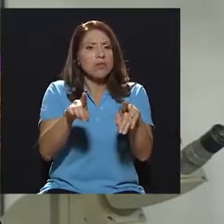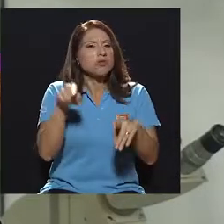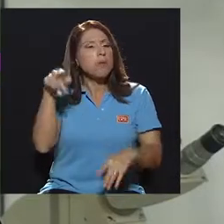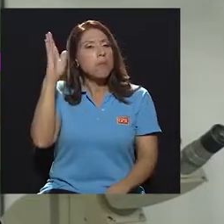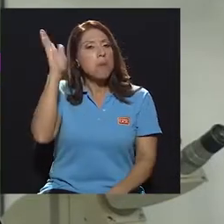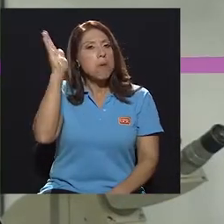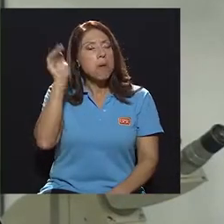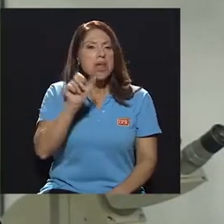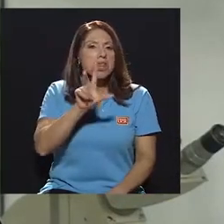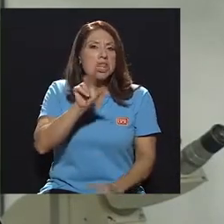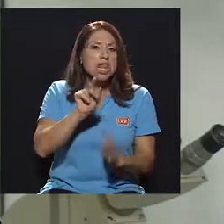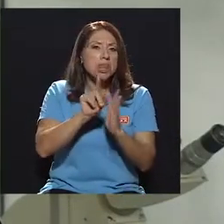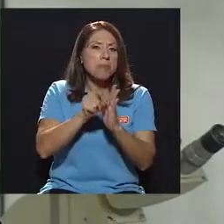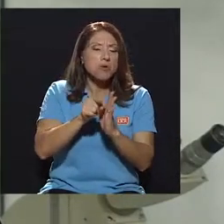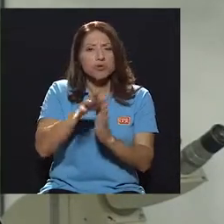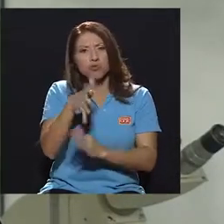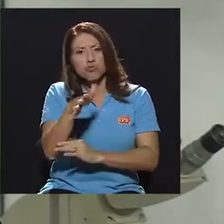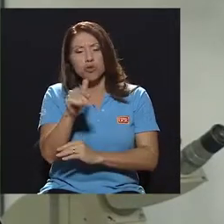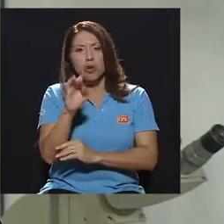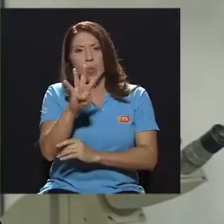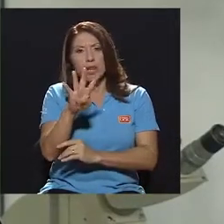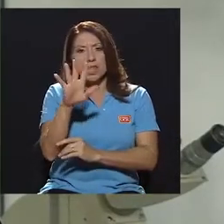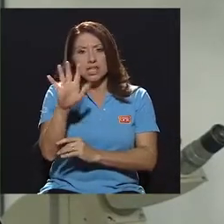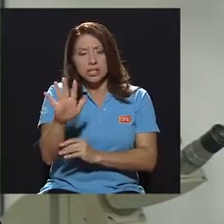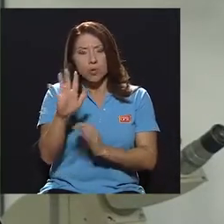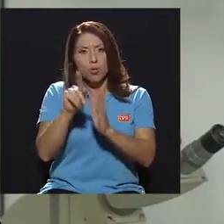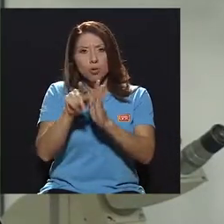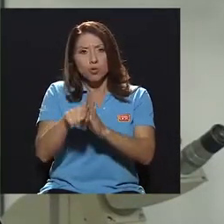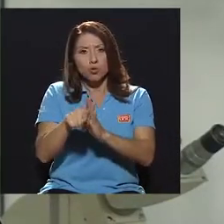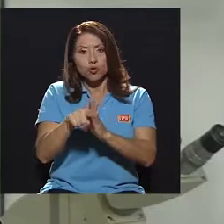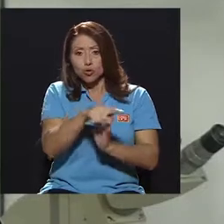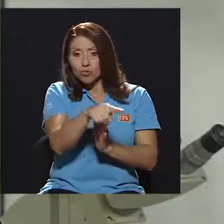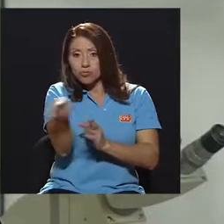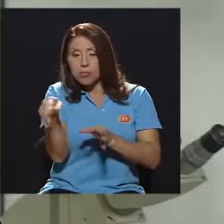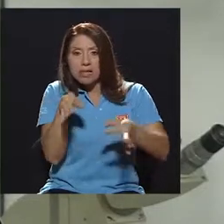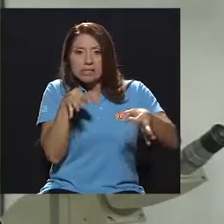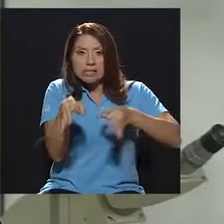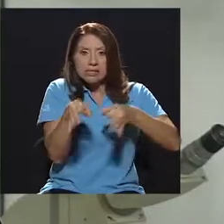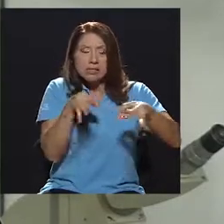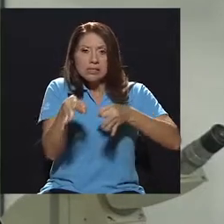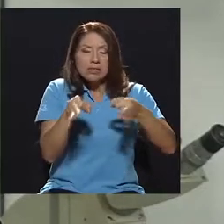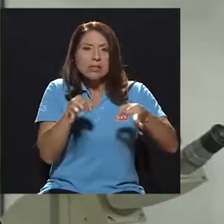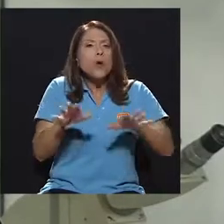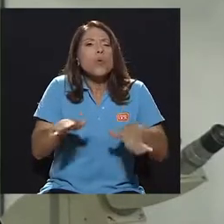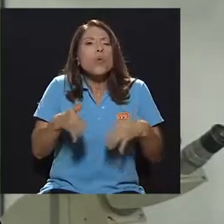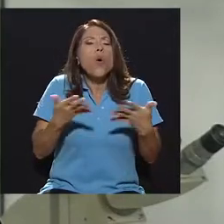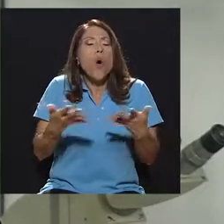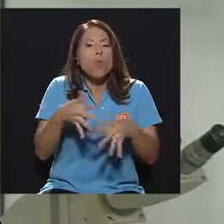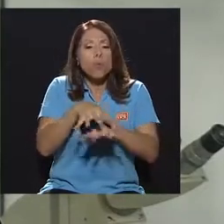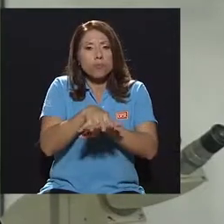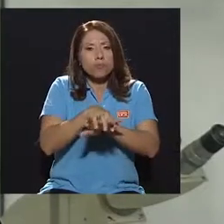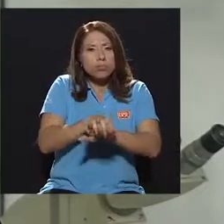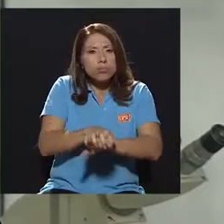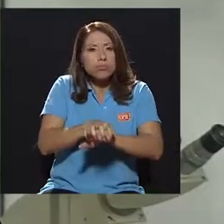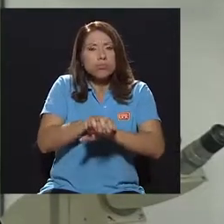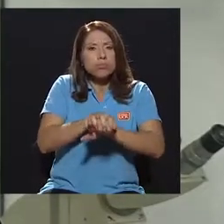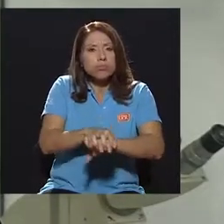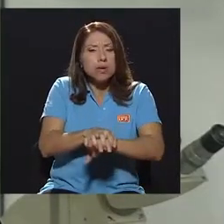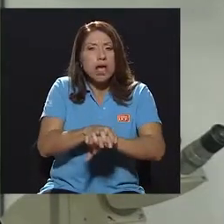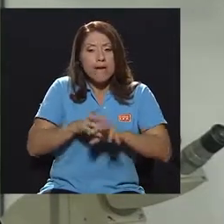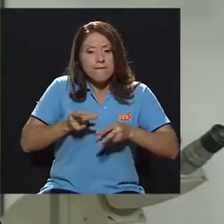minutos, donde se le explica principalmente a la persona cómo es que se debe dar a esa compresión, qué velocidad hay que darla, qué